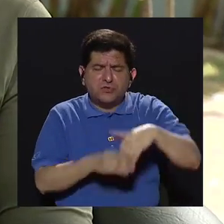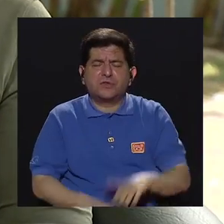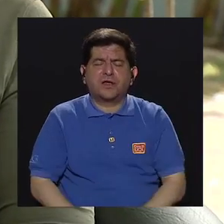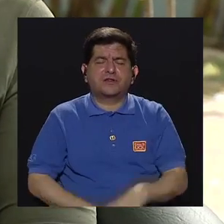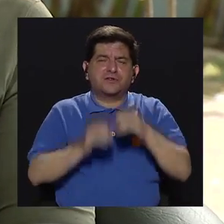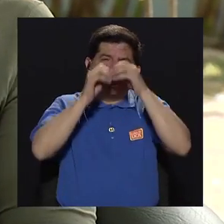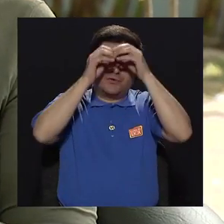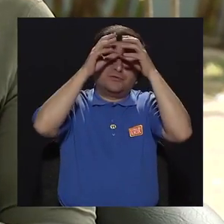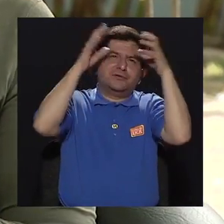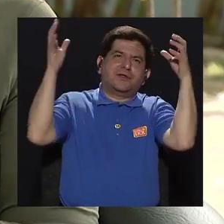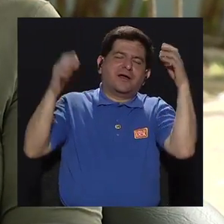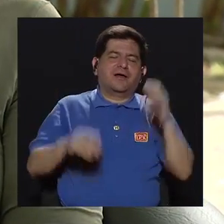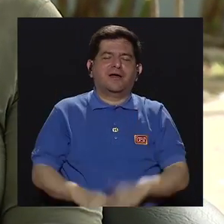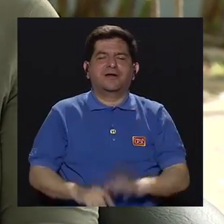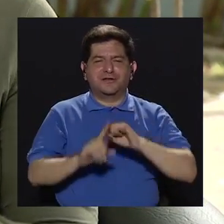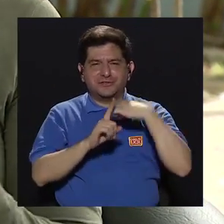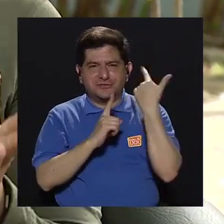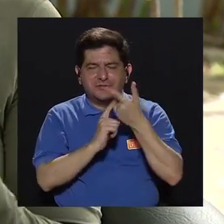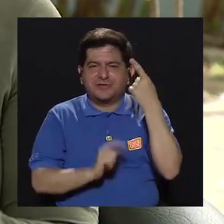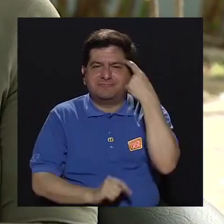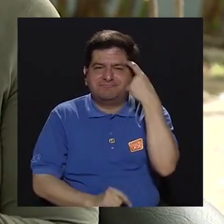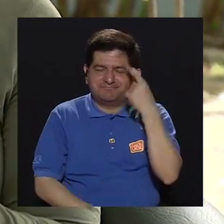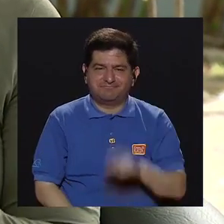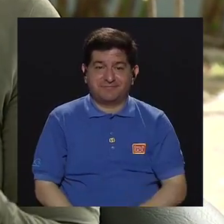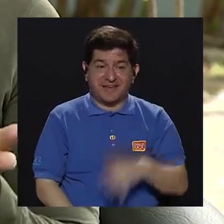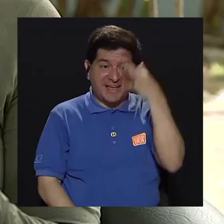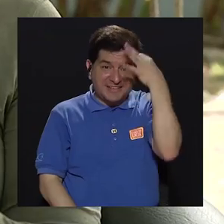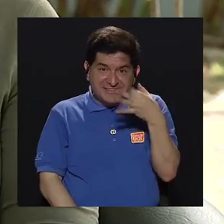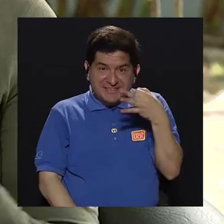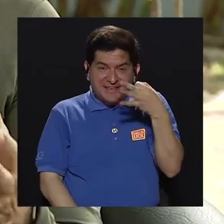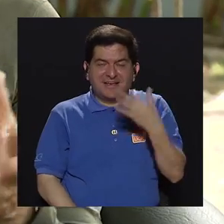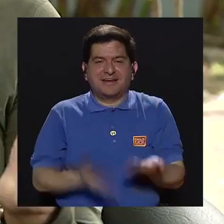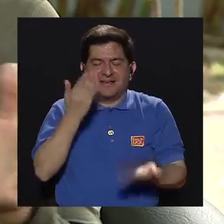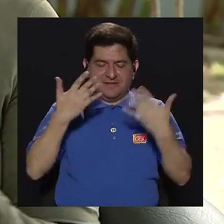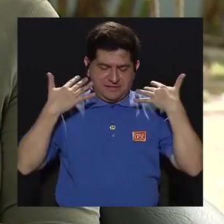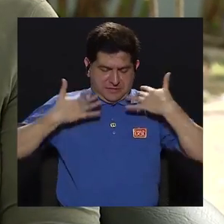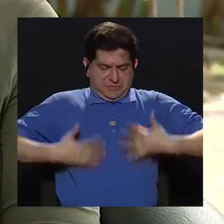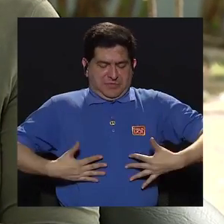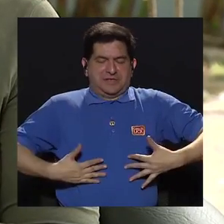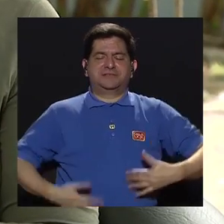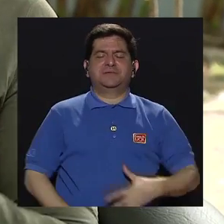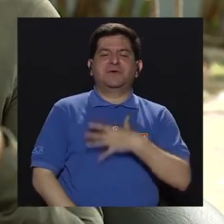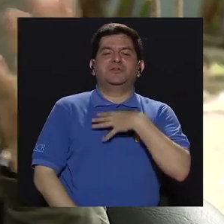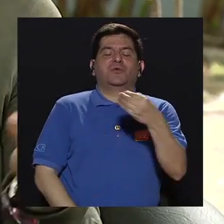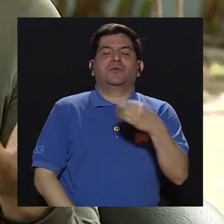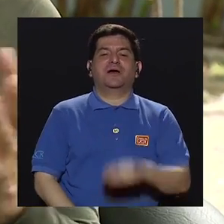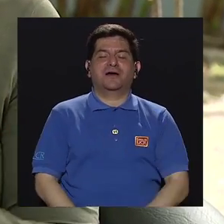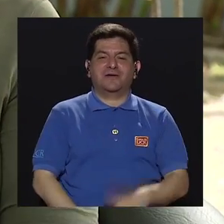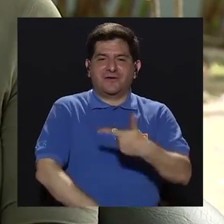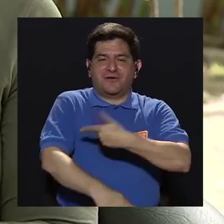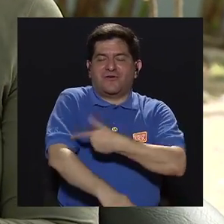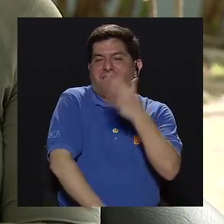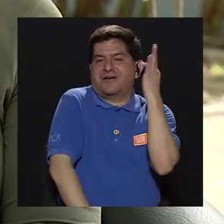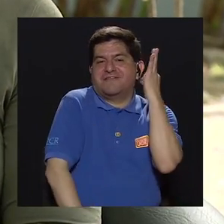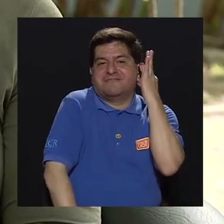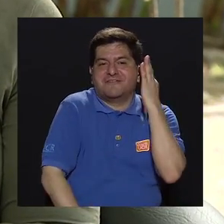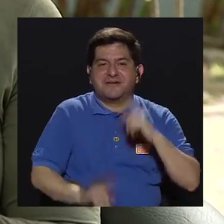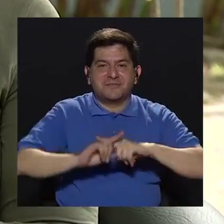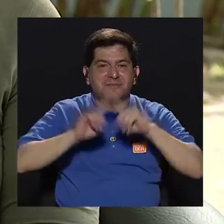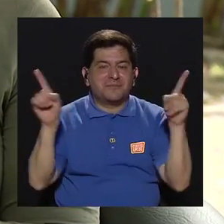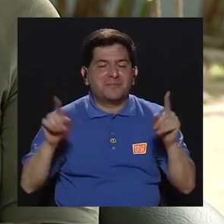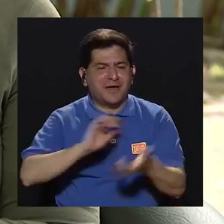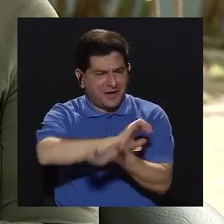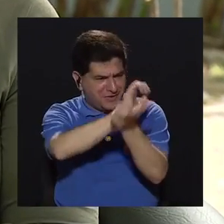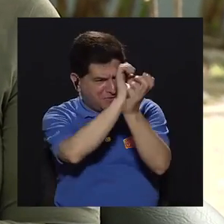imaginario social se han considerado, de hecho, se considera también que el vestir de blanco es la enfermera, pero